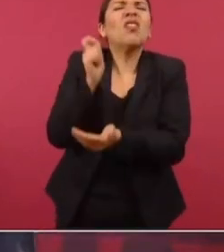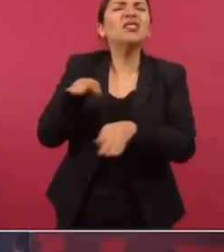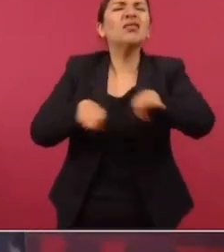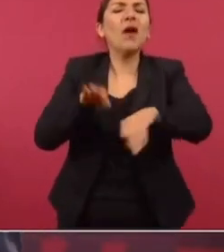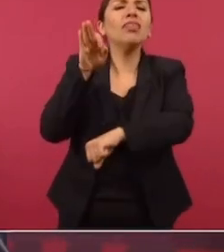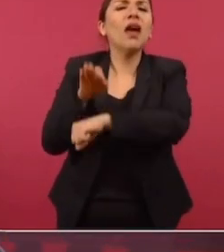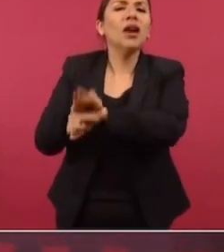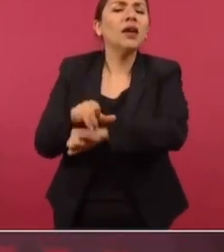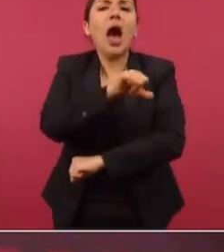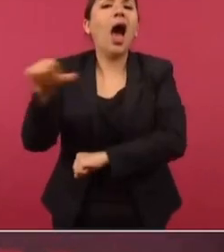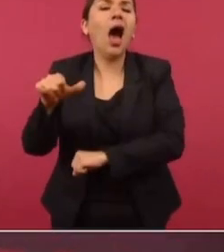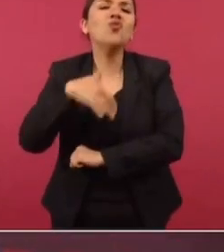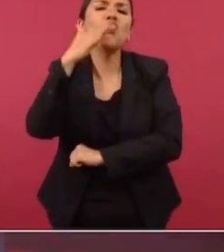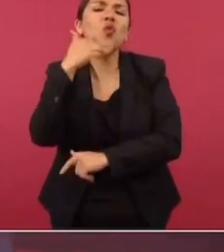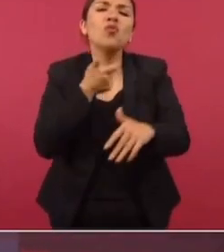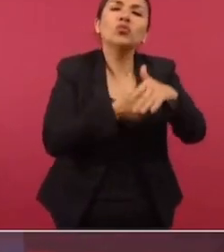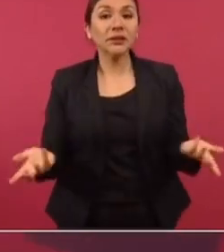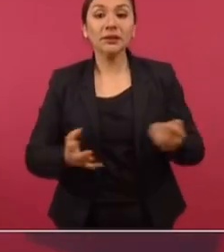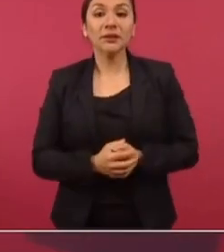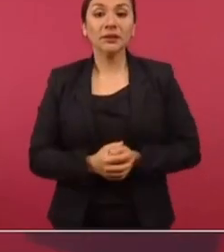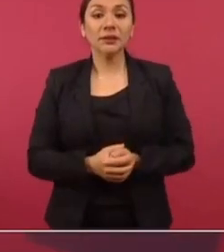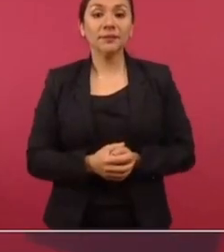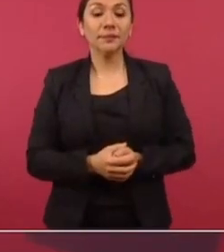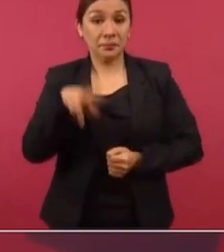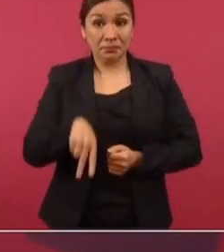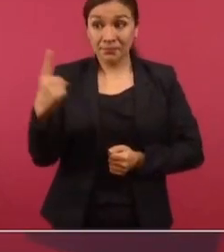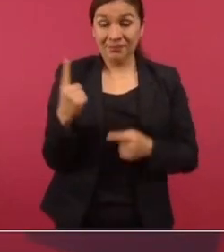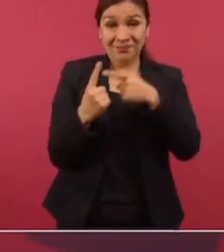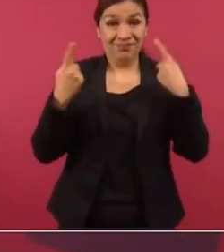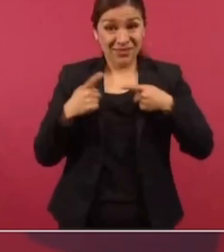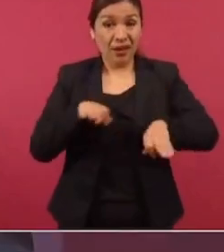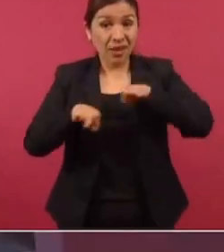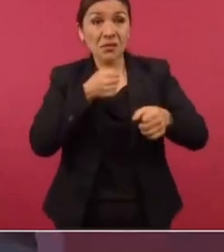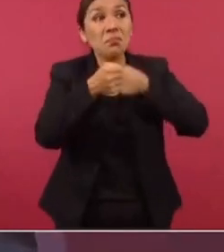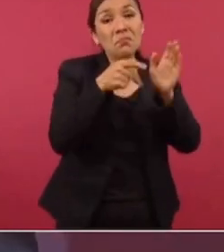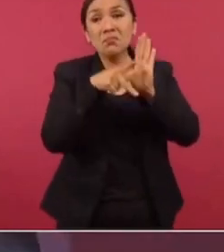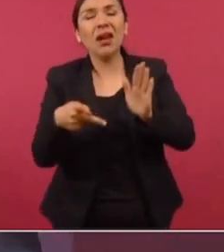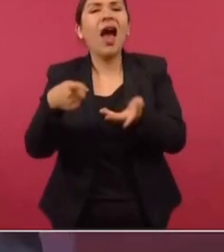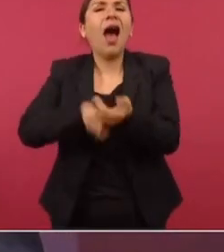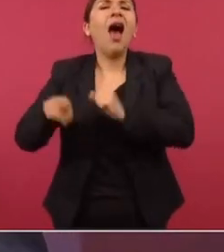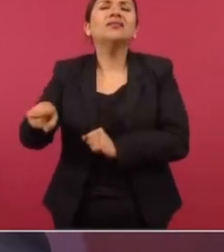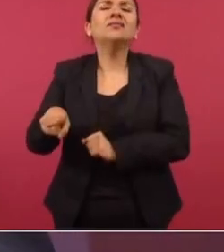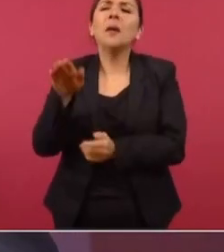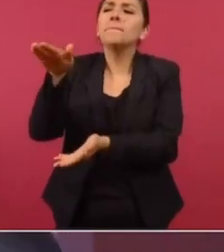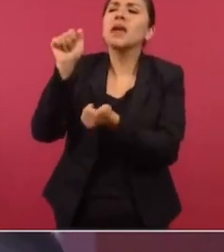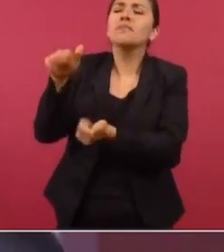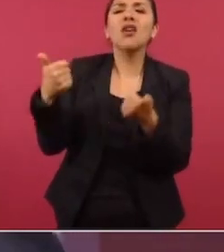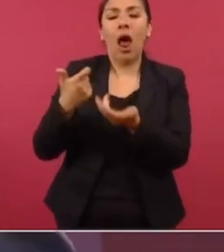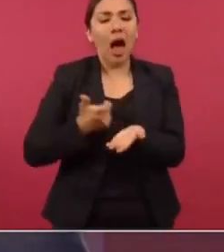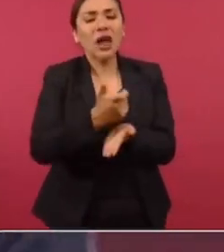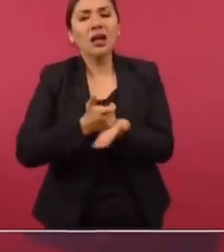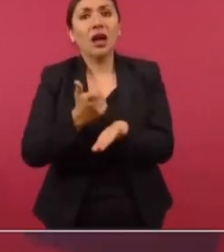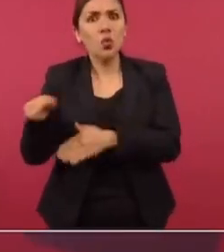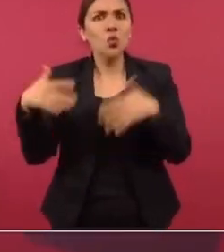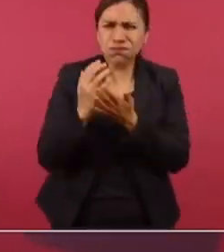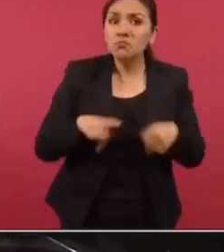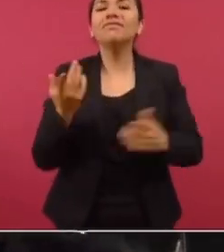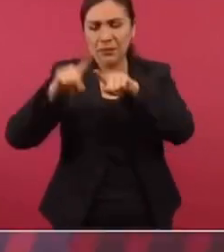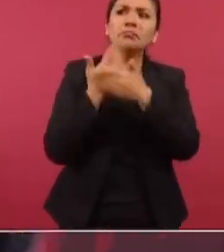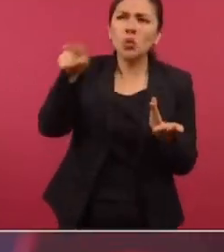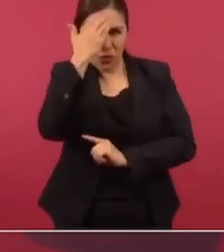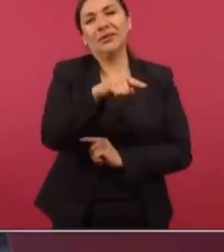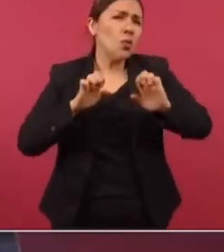de la corrupción en el país. Es un periodista vendido, alquilado, que se ha hecho inmensamente rico.